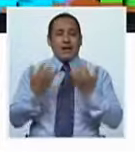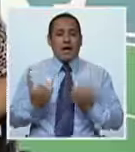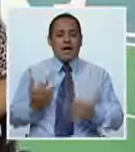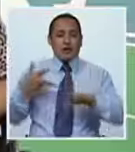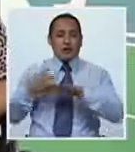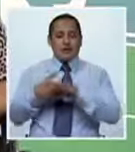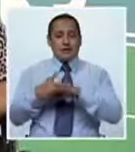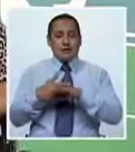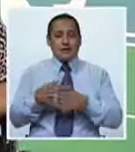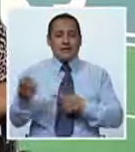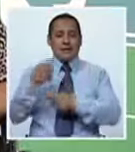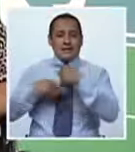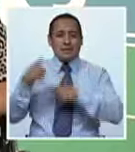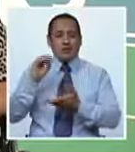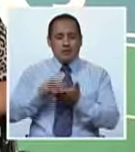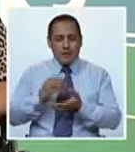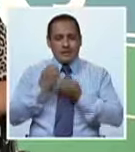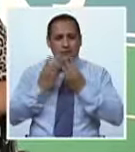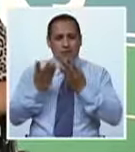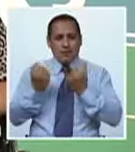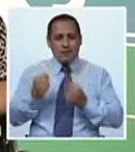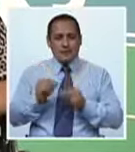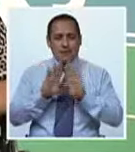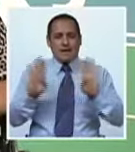Muy bien, nos vamos a una pausa y ya estamos regresando con mucho más en Sin Barreras.